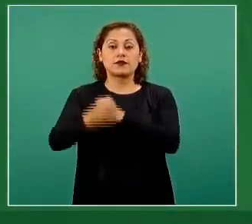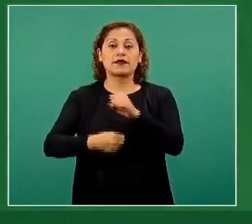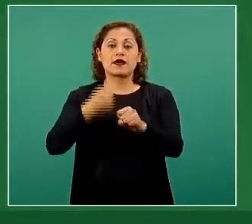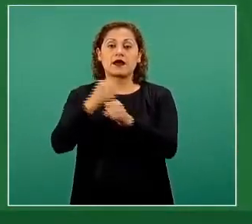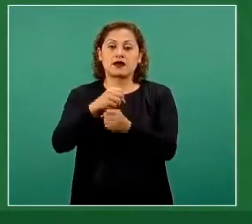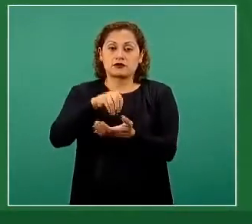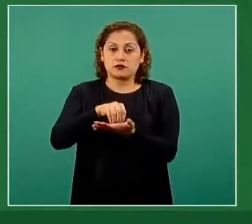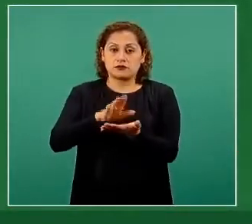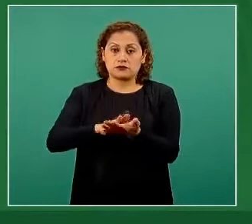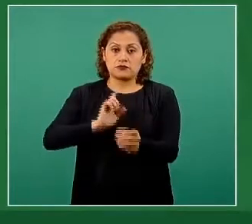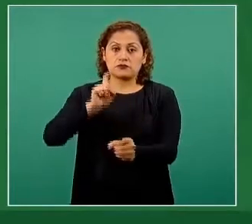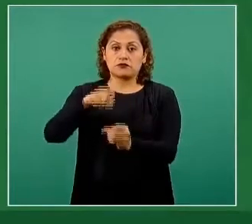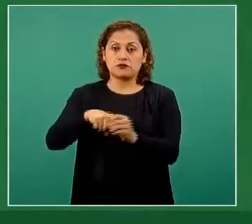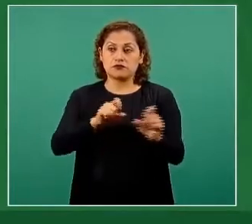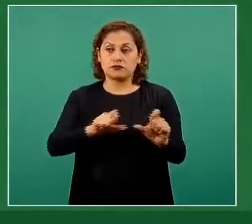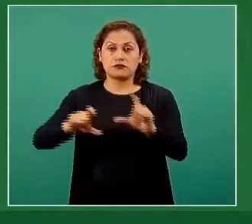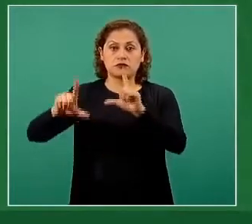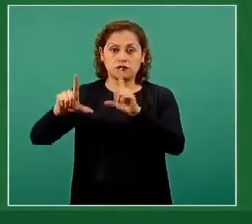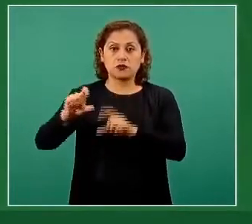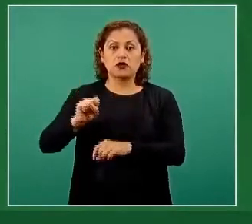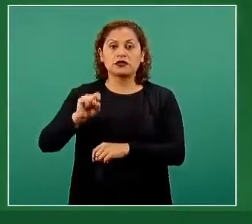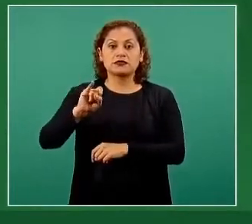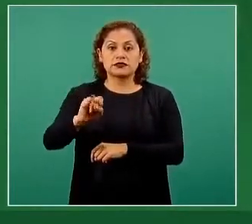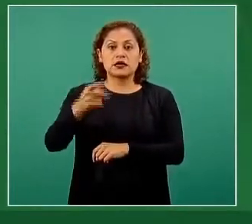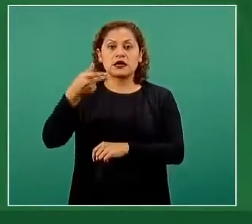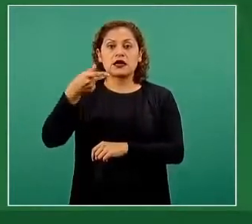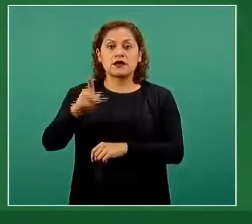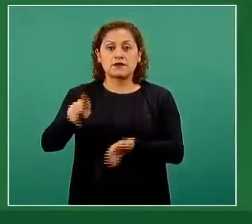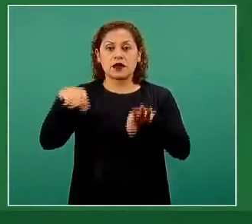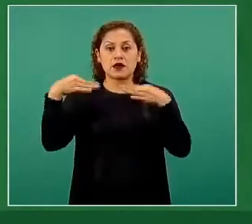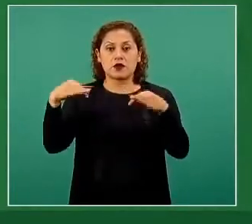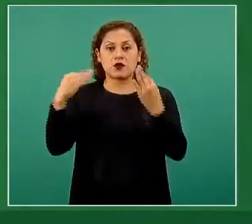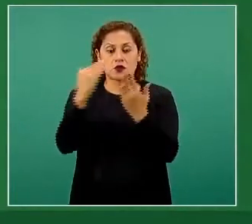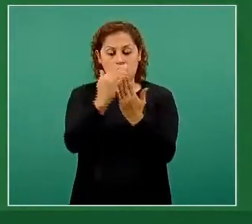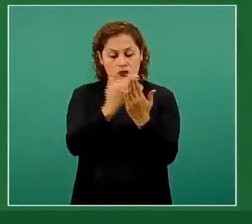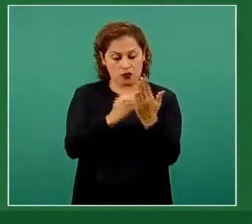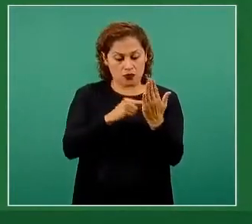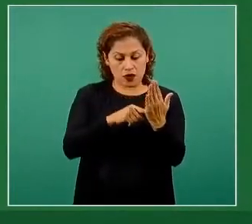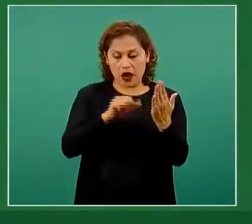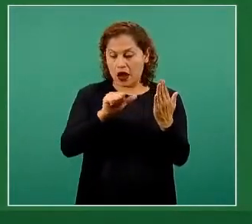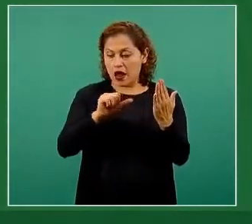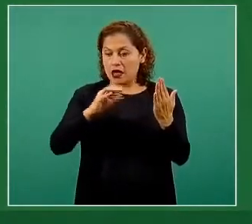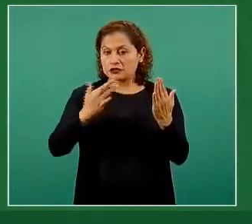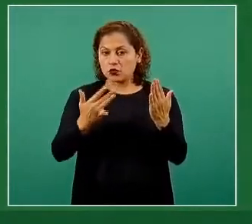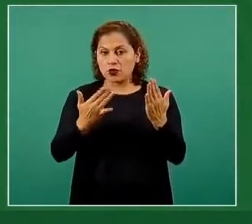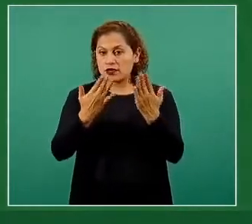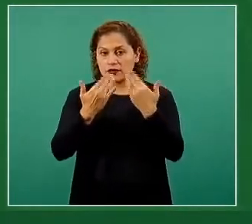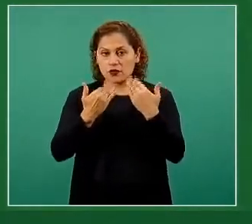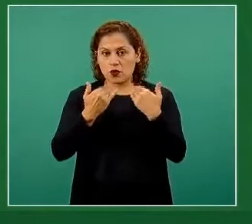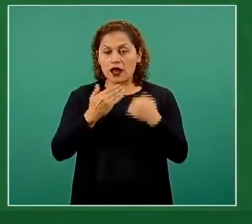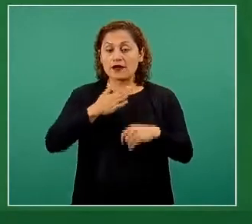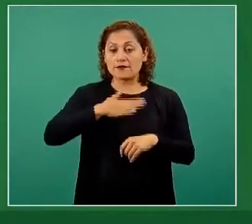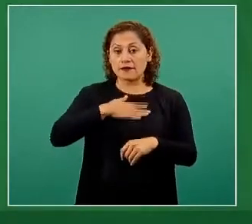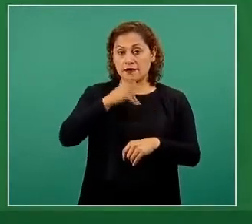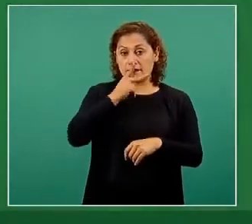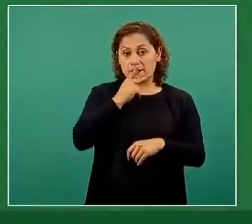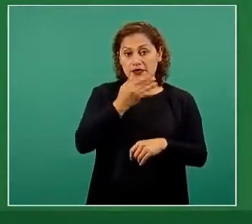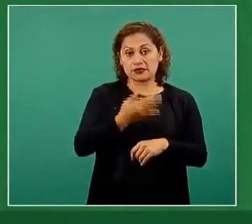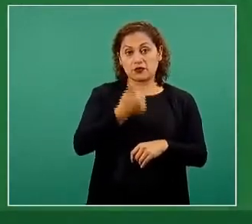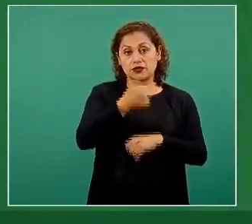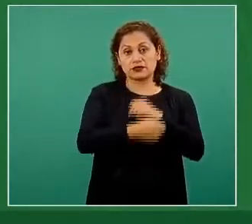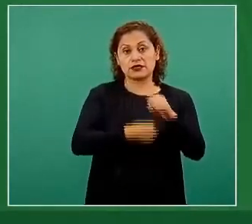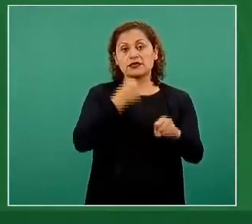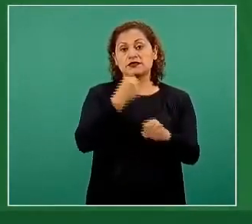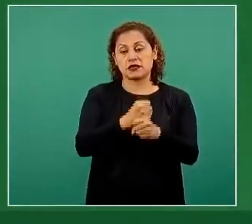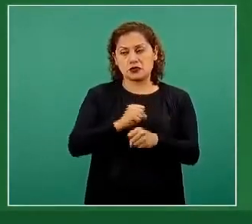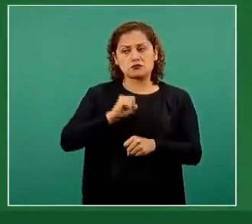año. La página sí nos dejó, pero su folio no tiene el identificador A50. El de mi papá, que tiene 56 años,